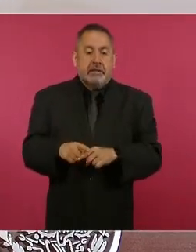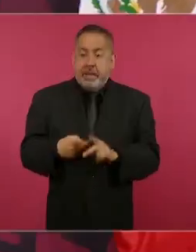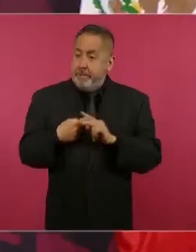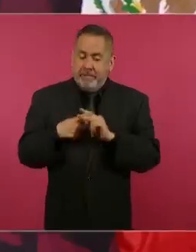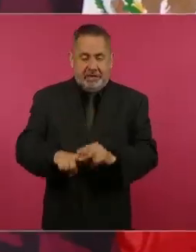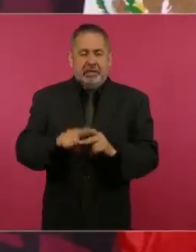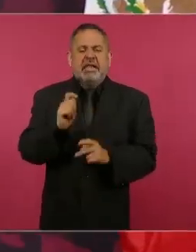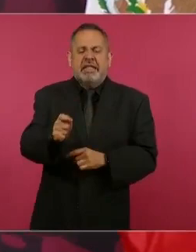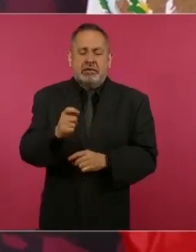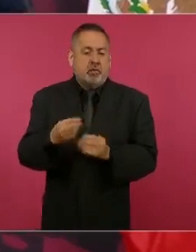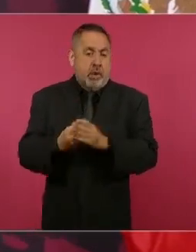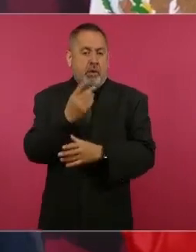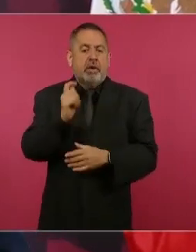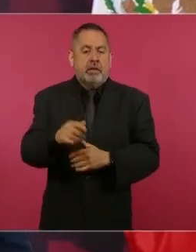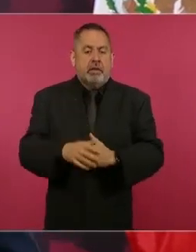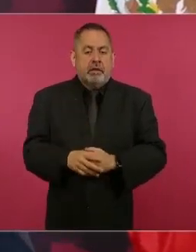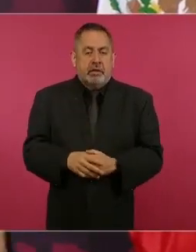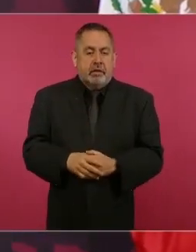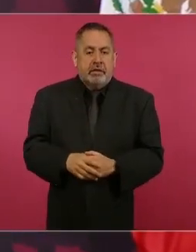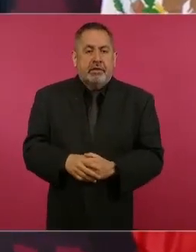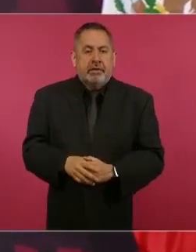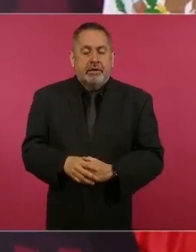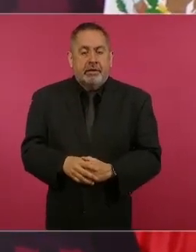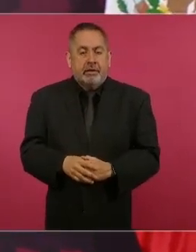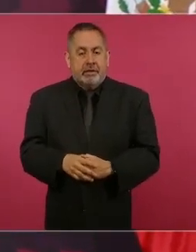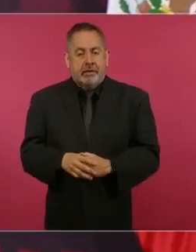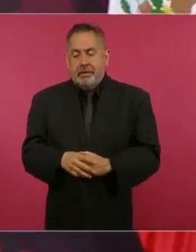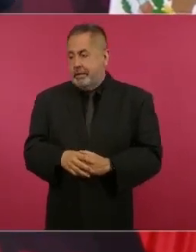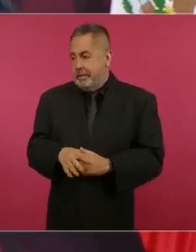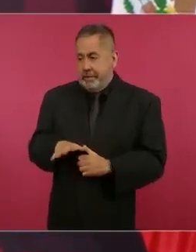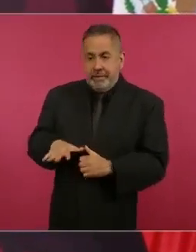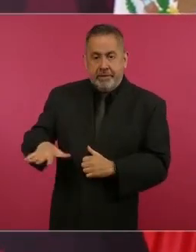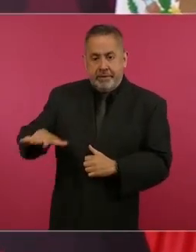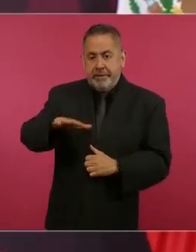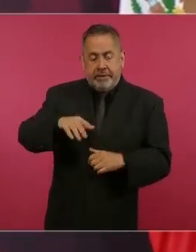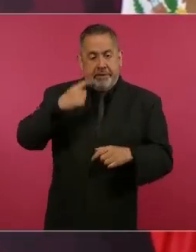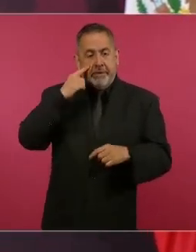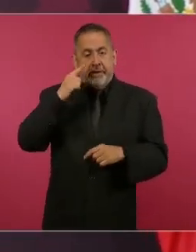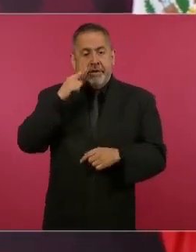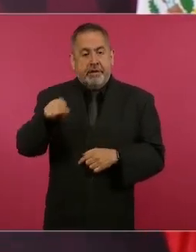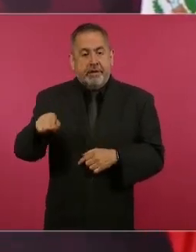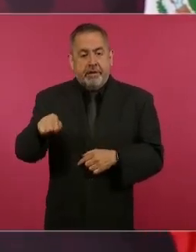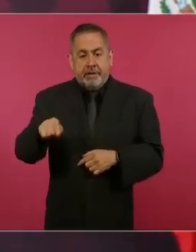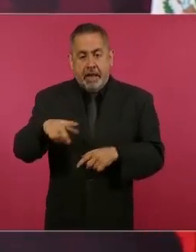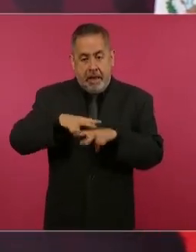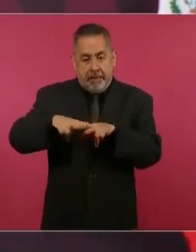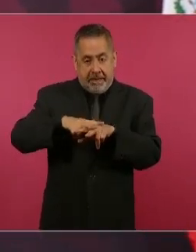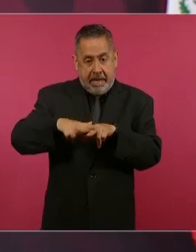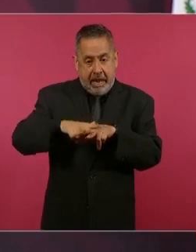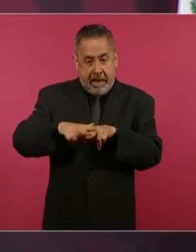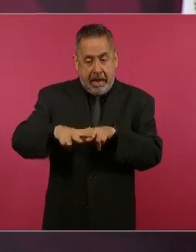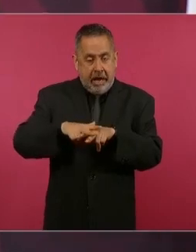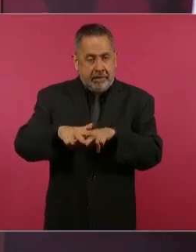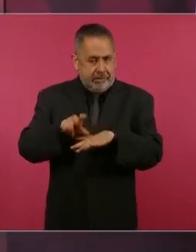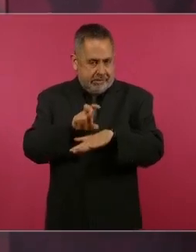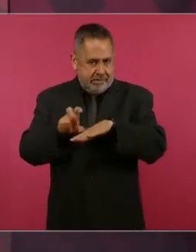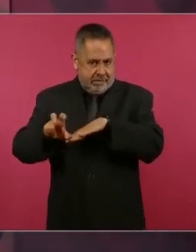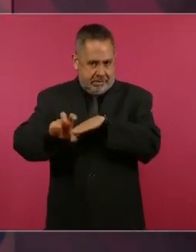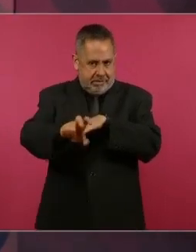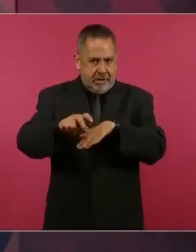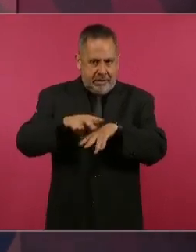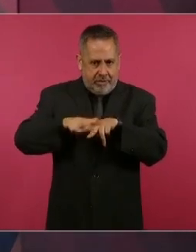empezamos. En toda la orilla de la vía, del tren,